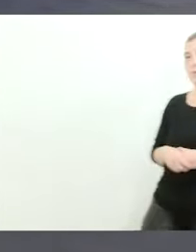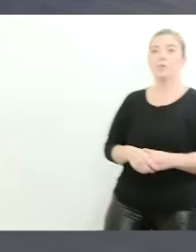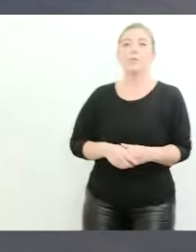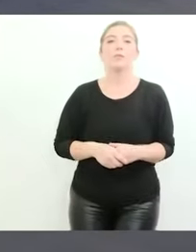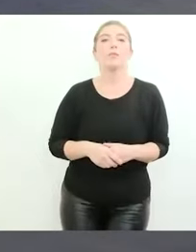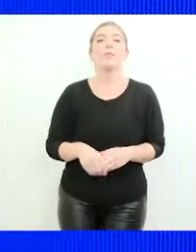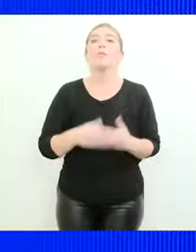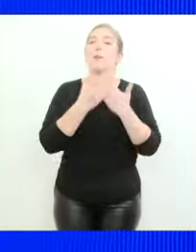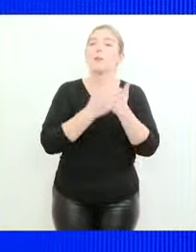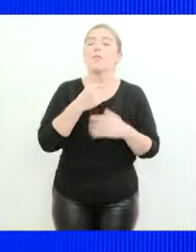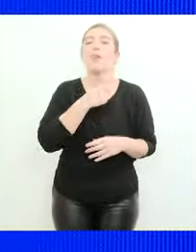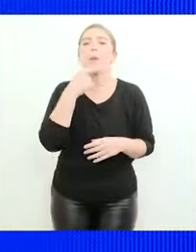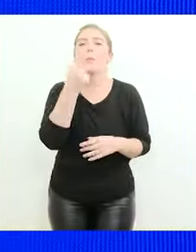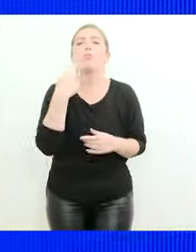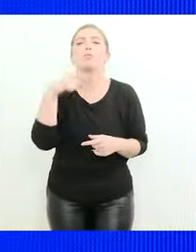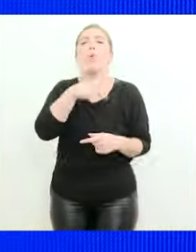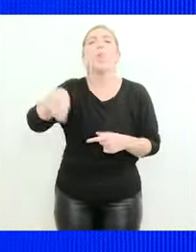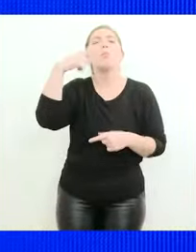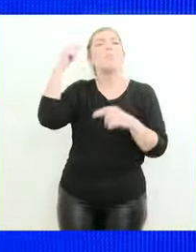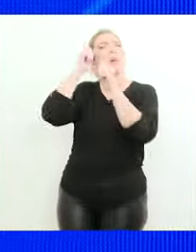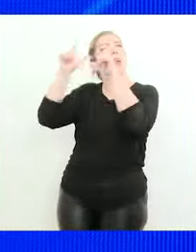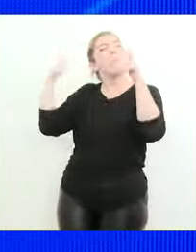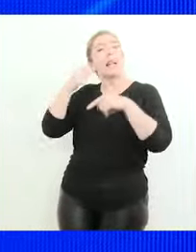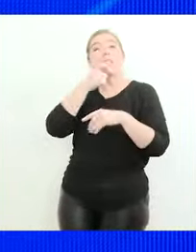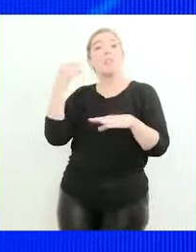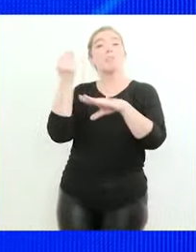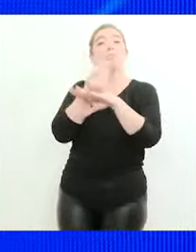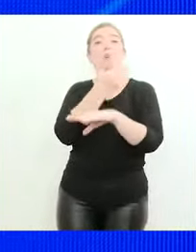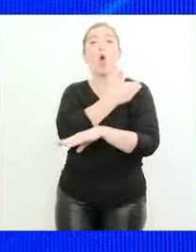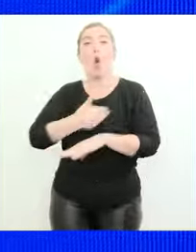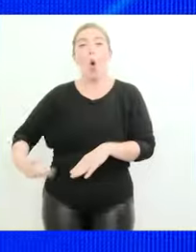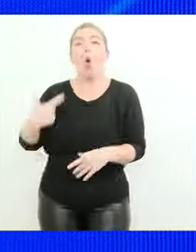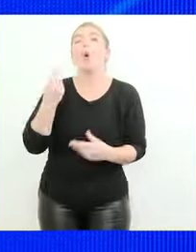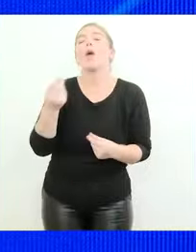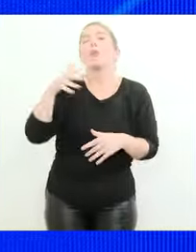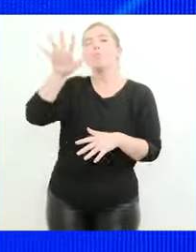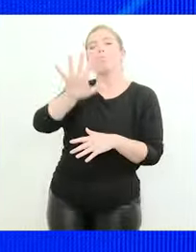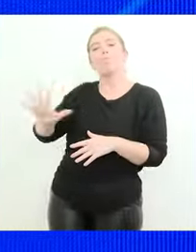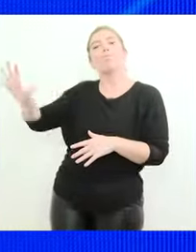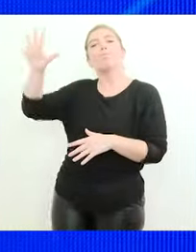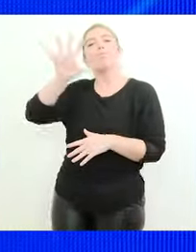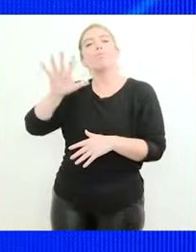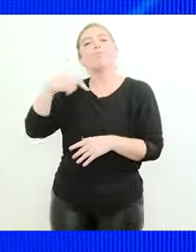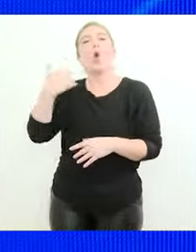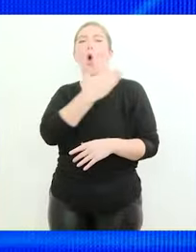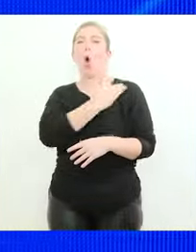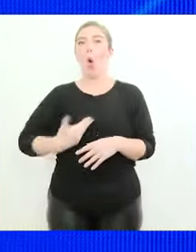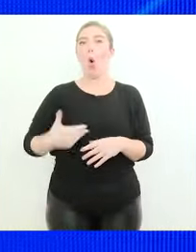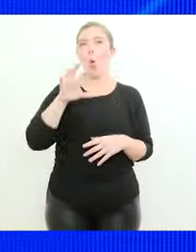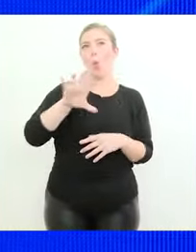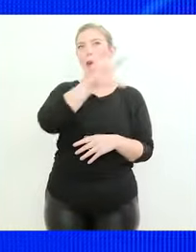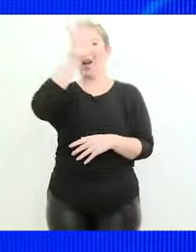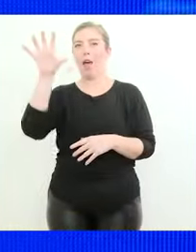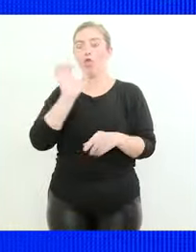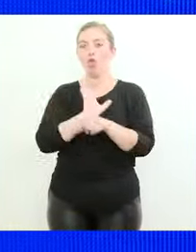consultando cómo imagina su eventual gobierno en la región con gobernadores fuertes de